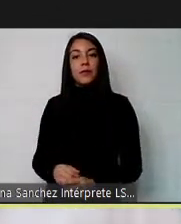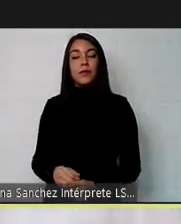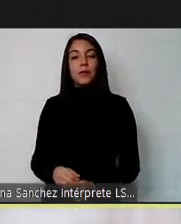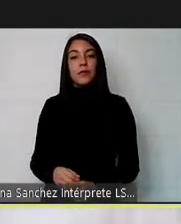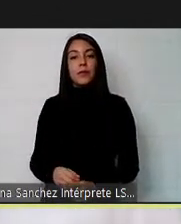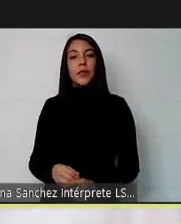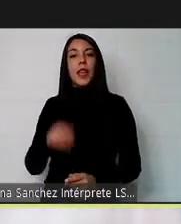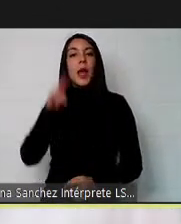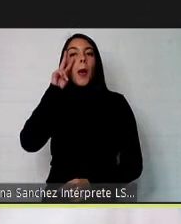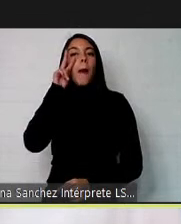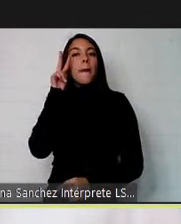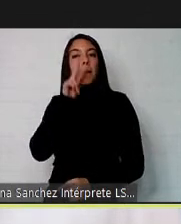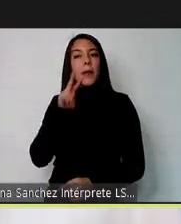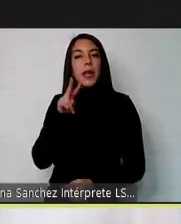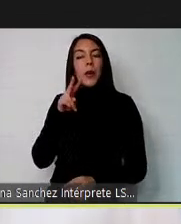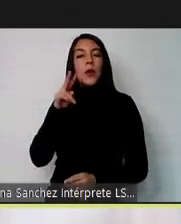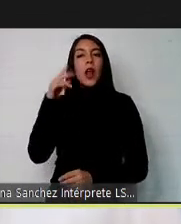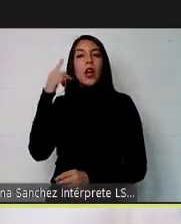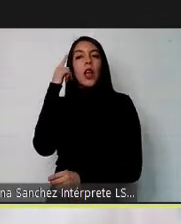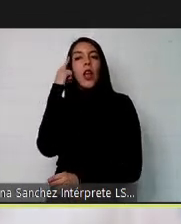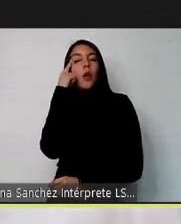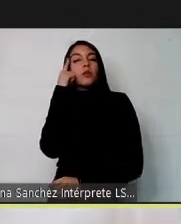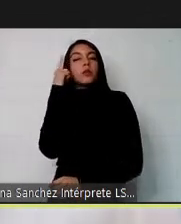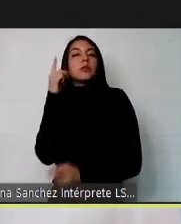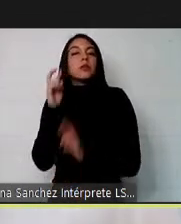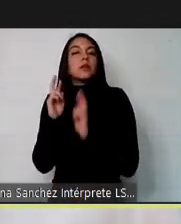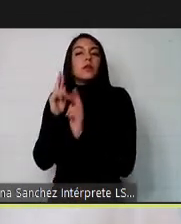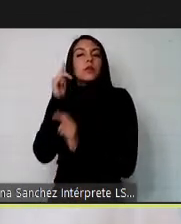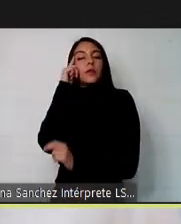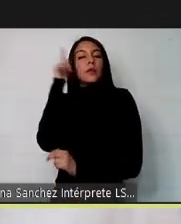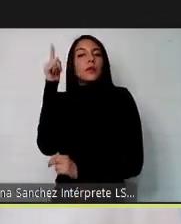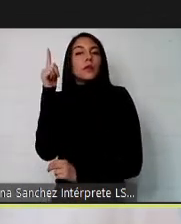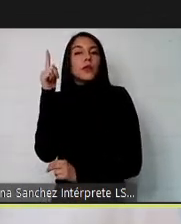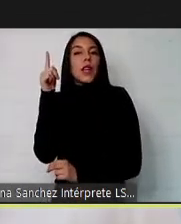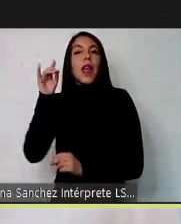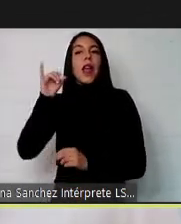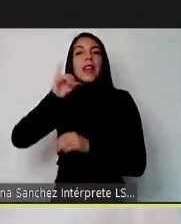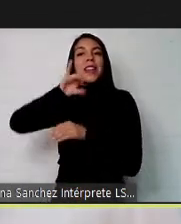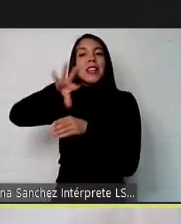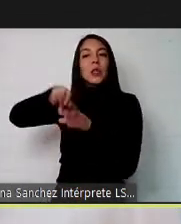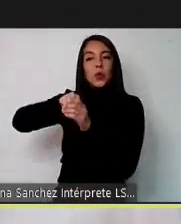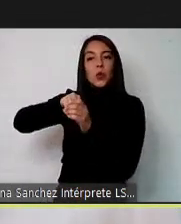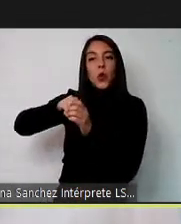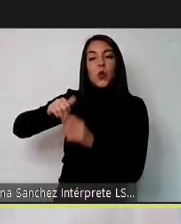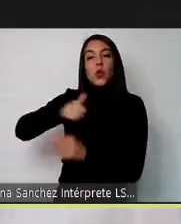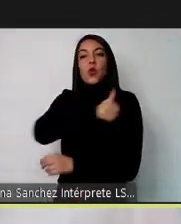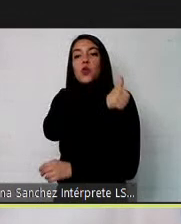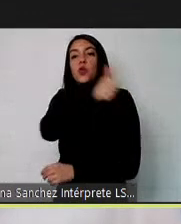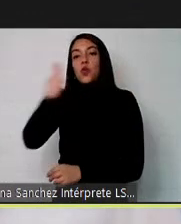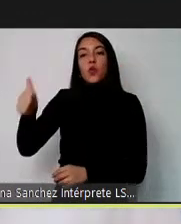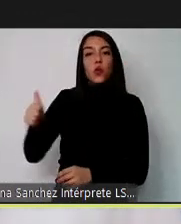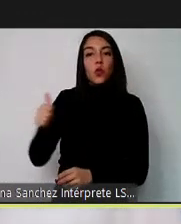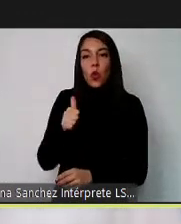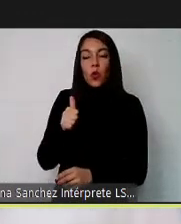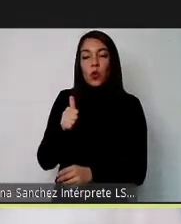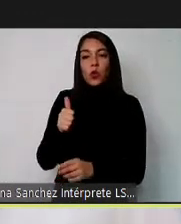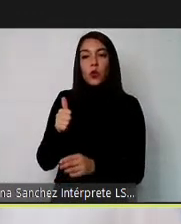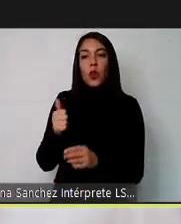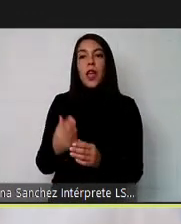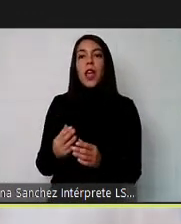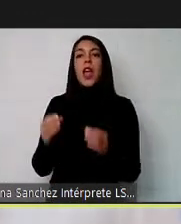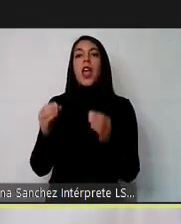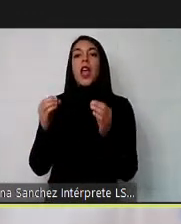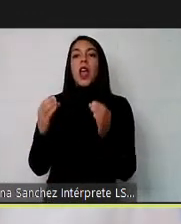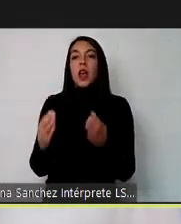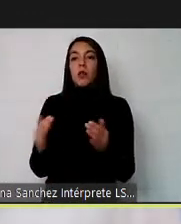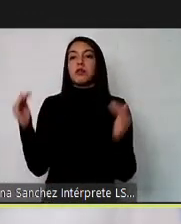la mirada a lo que aspiramos y lo que queremos propender de la inclusión es que estemos todos en una igualdad de condiciones que